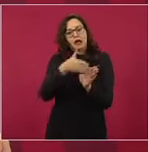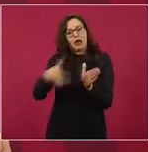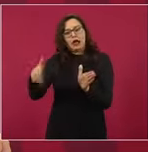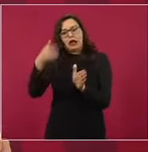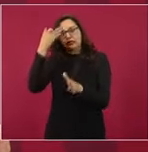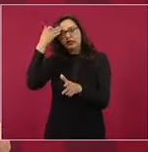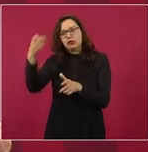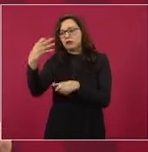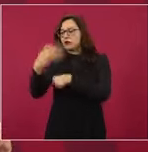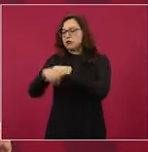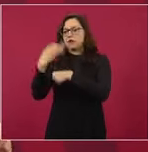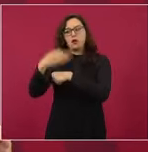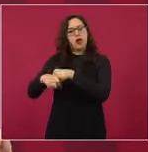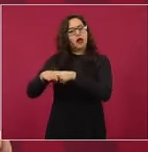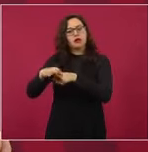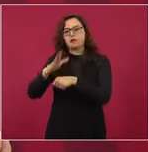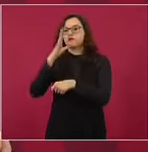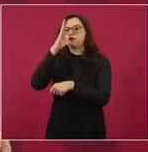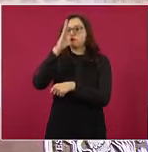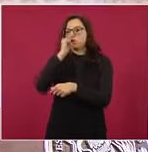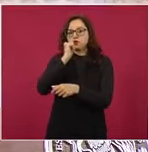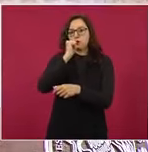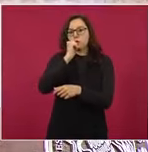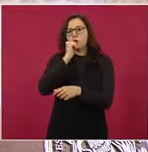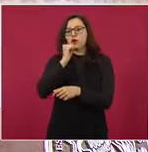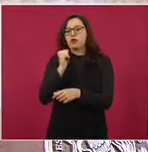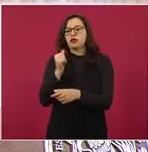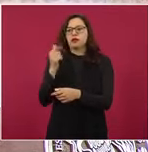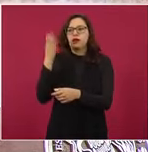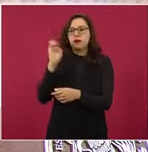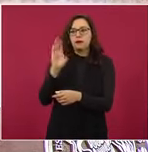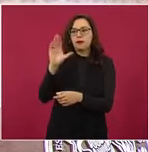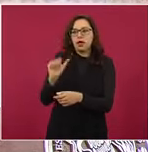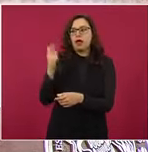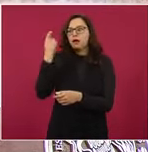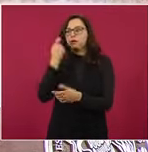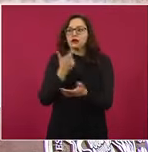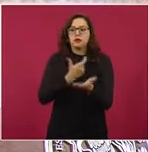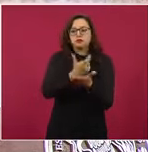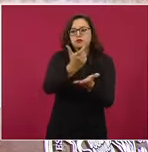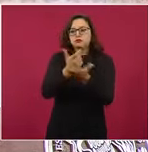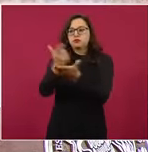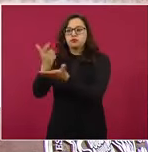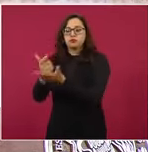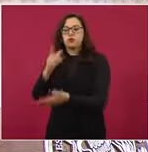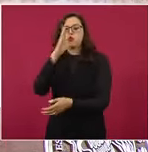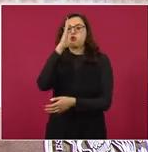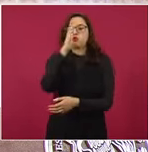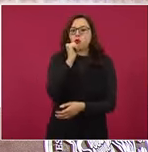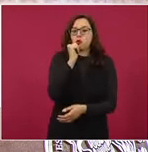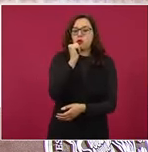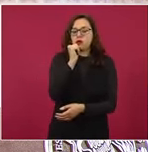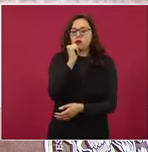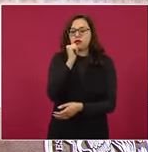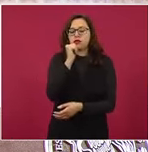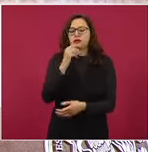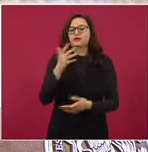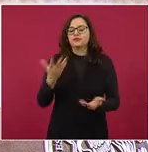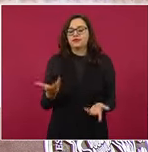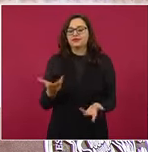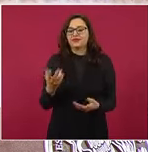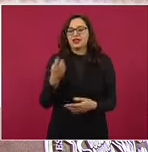lo de la revocación del mandato. Y luego hay elecciones en seis